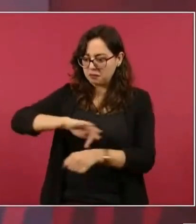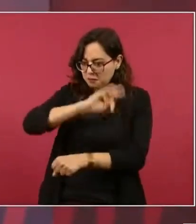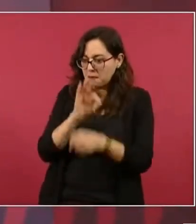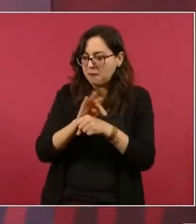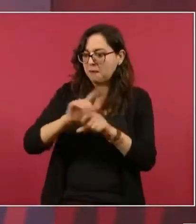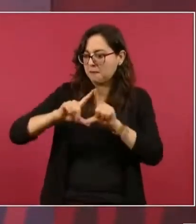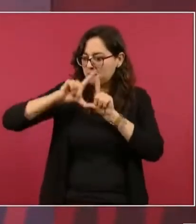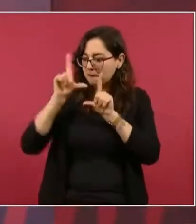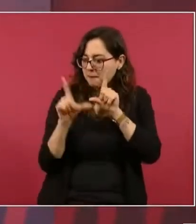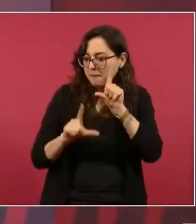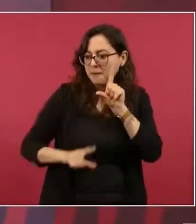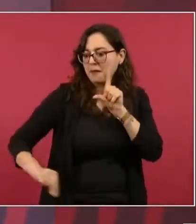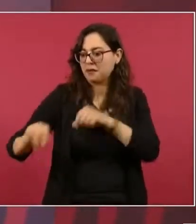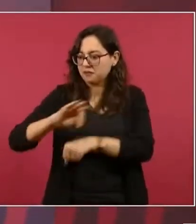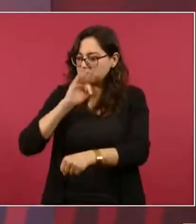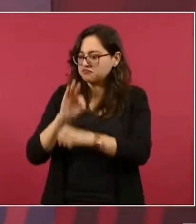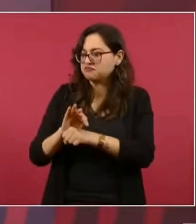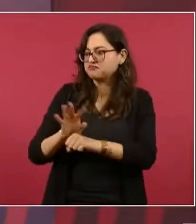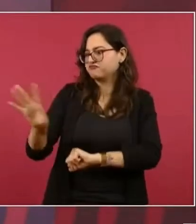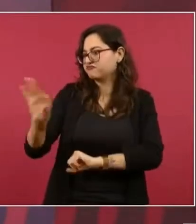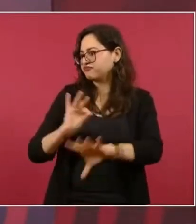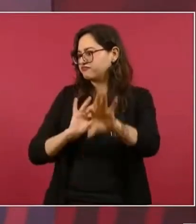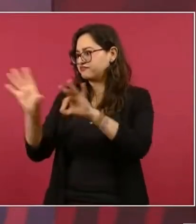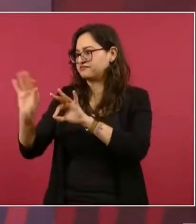no mercenarios